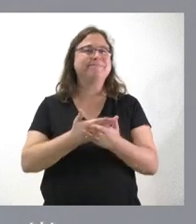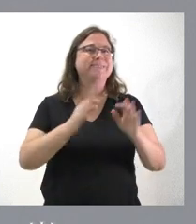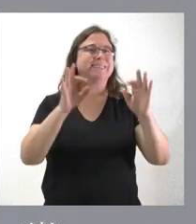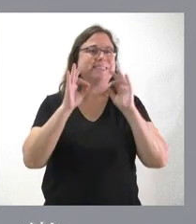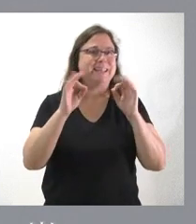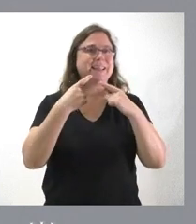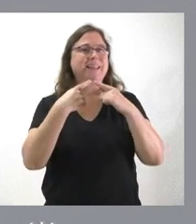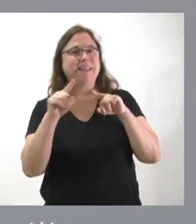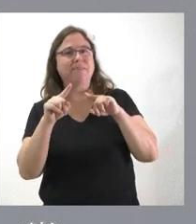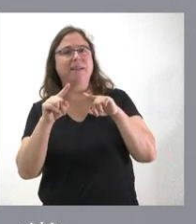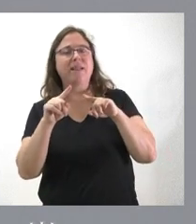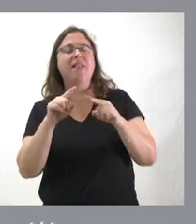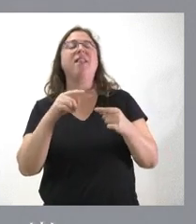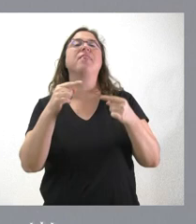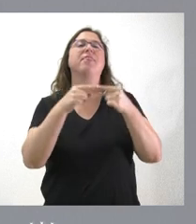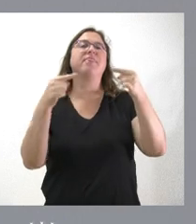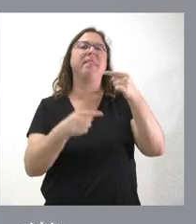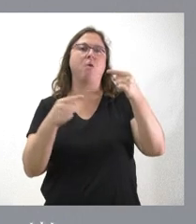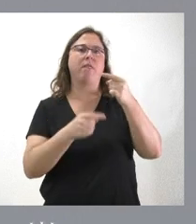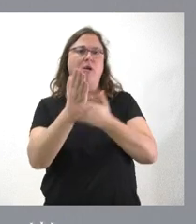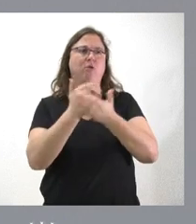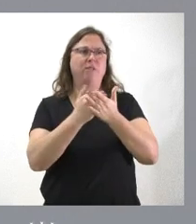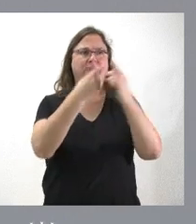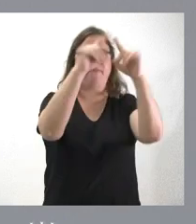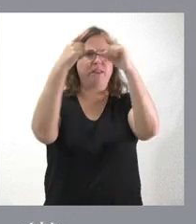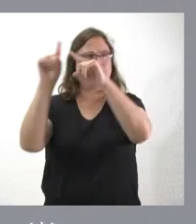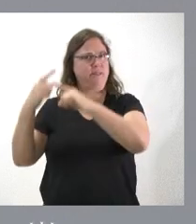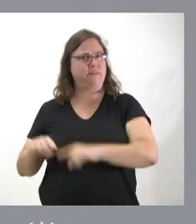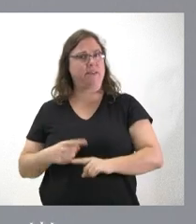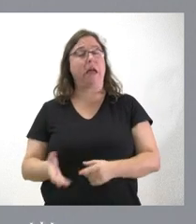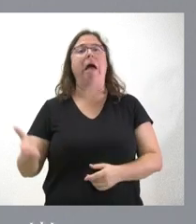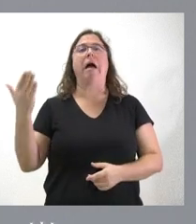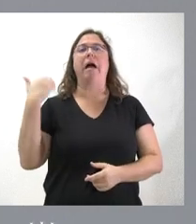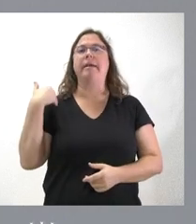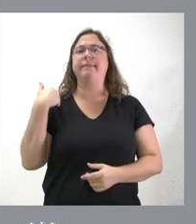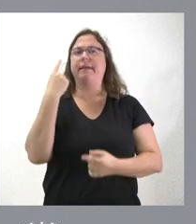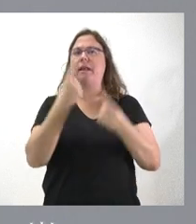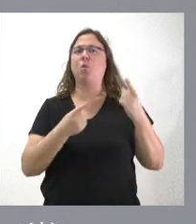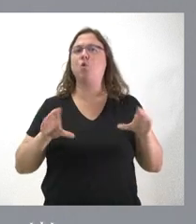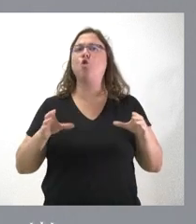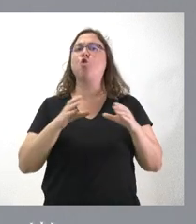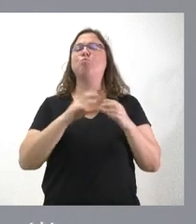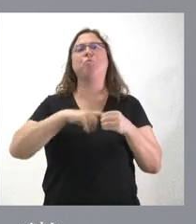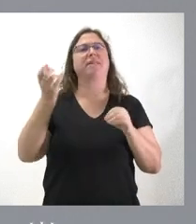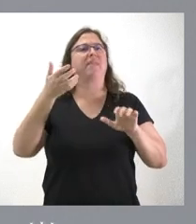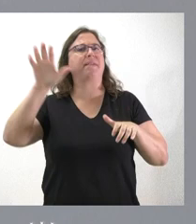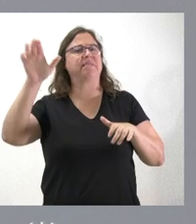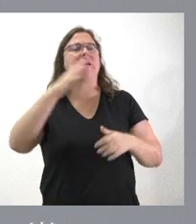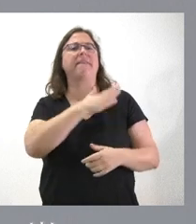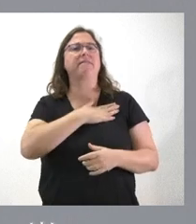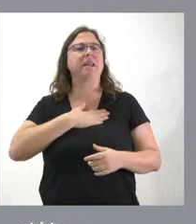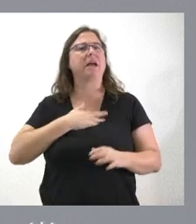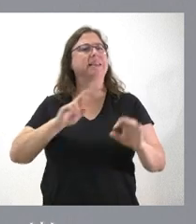diferenciados de la deuda de las comunidades autónomas, pues, ayer había demanda de algunos partidos independentistas de recursos